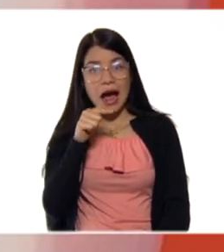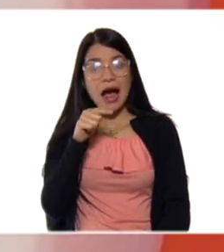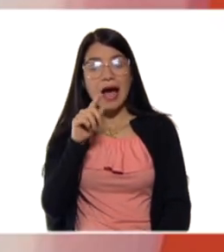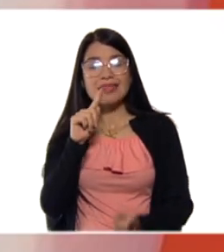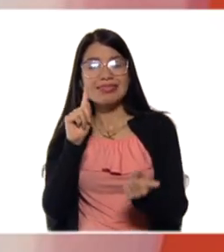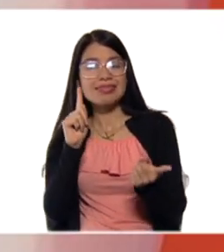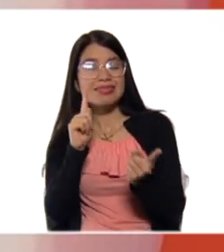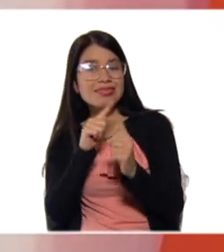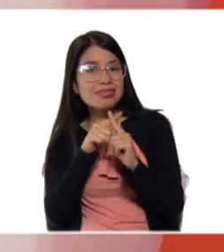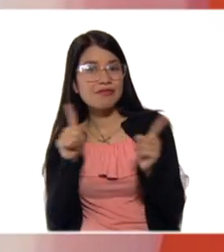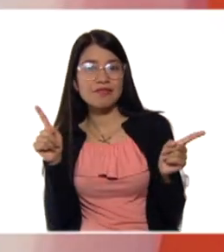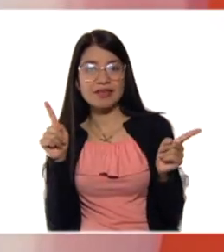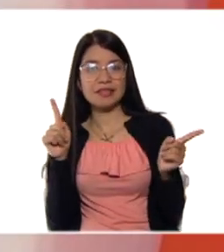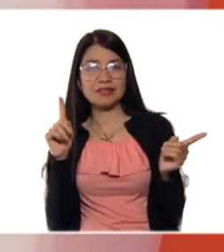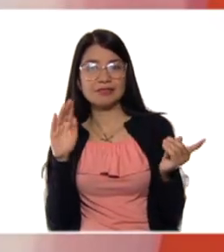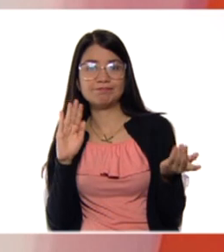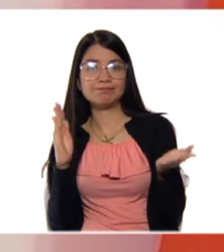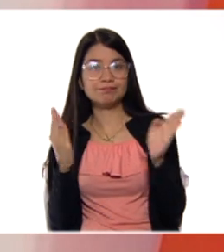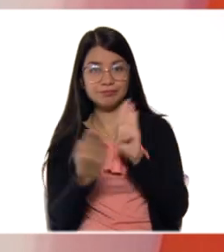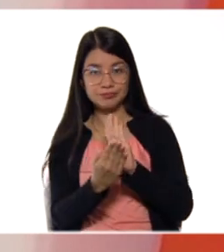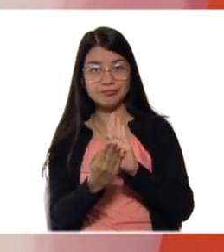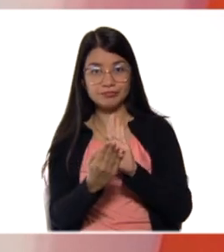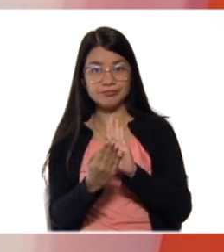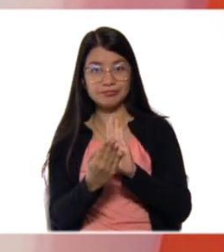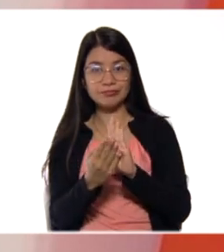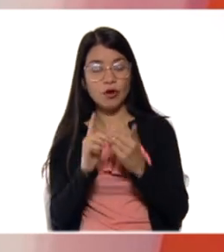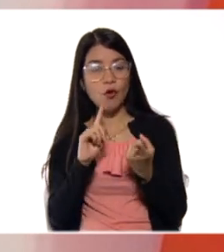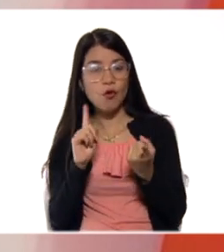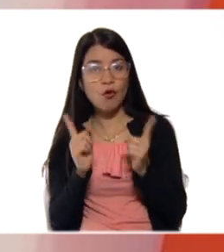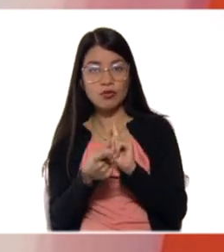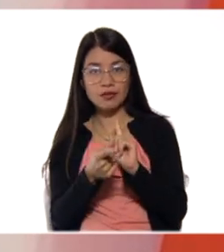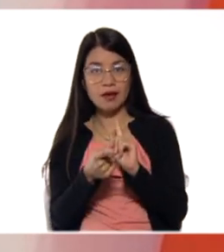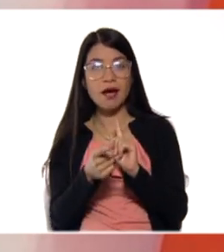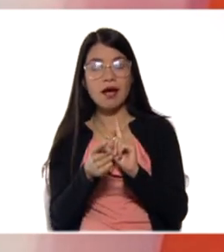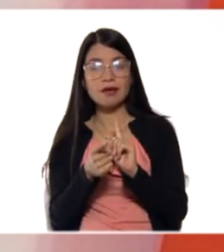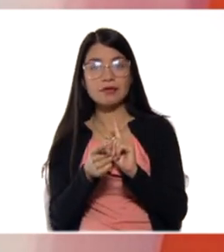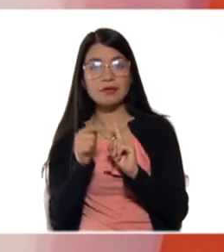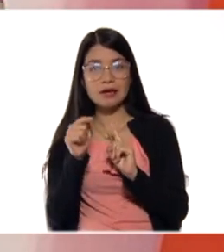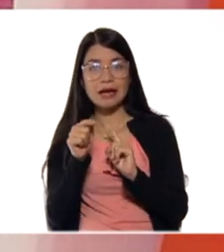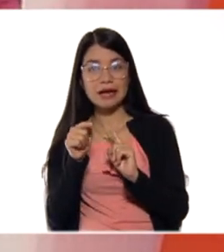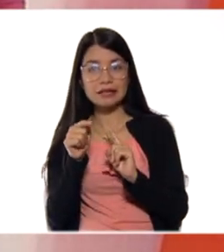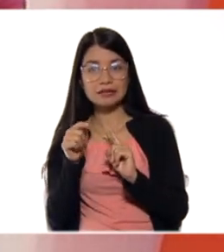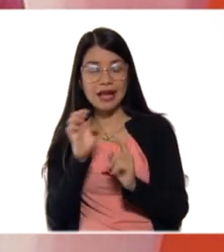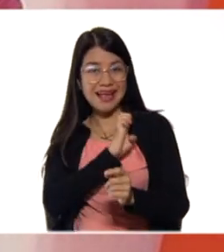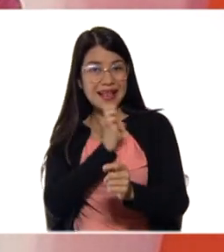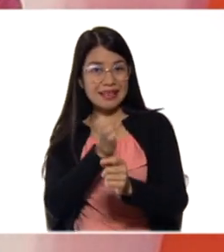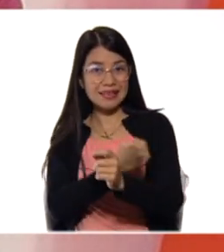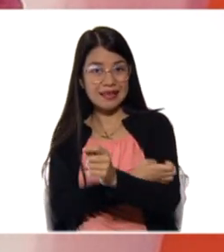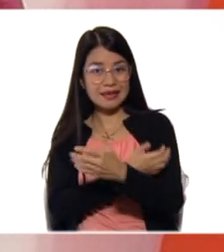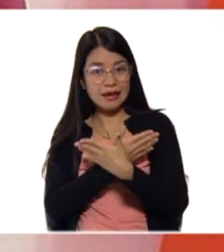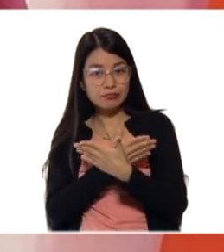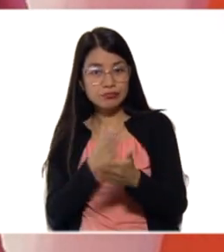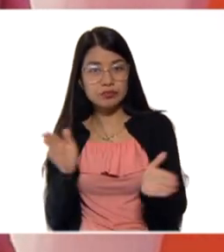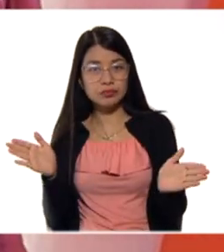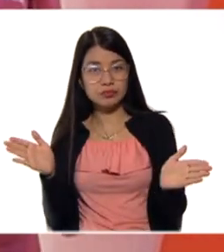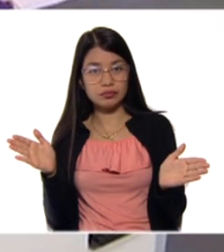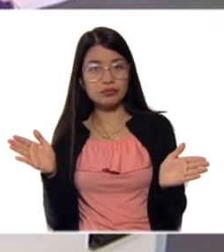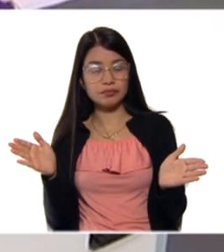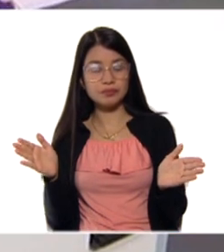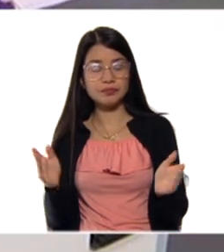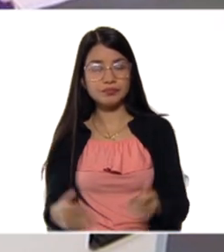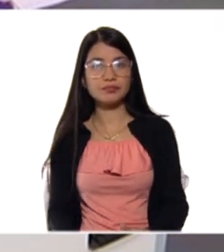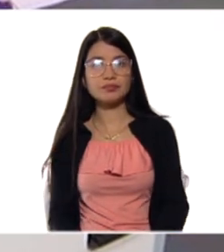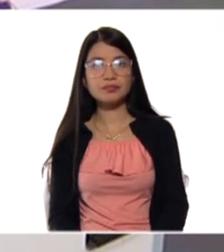reactivos y esos reactivos van a liberar energía. Lo que ocurrió con nuestro